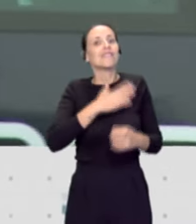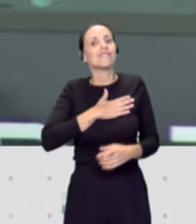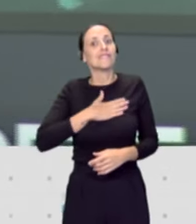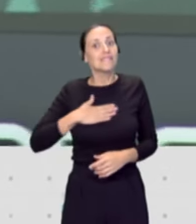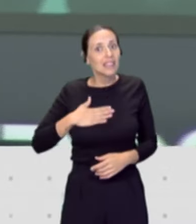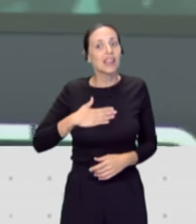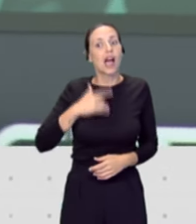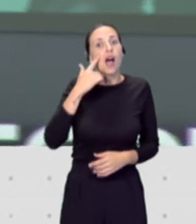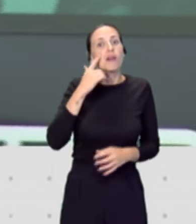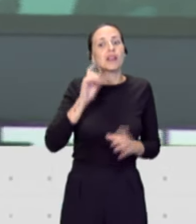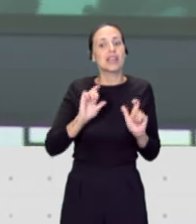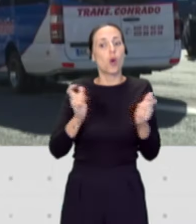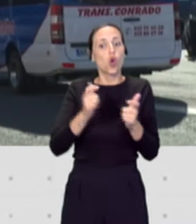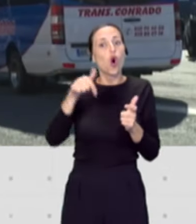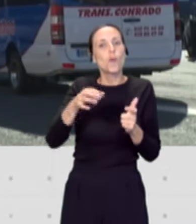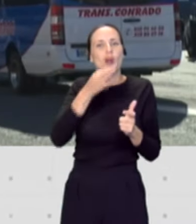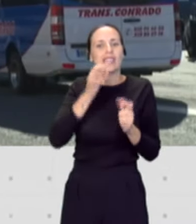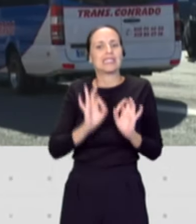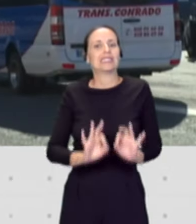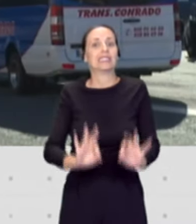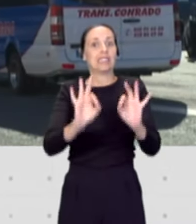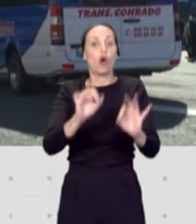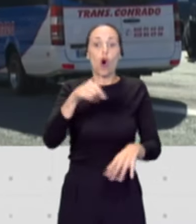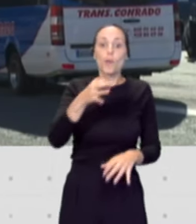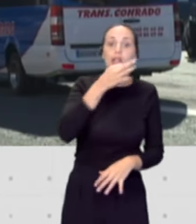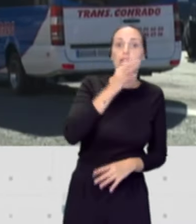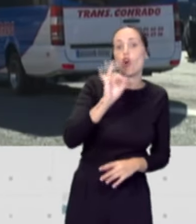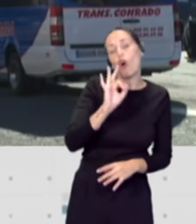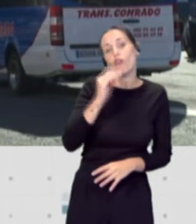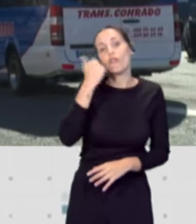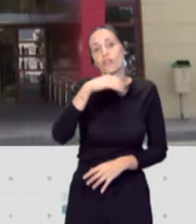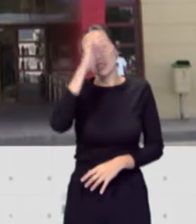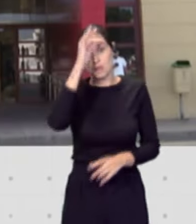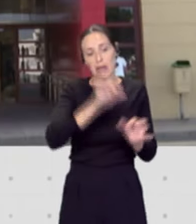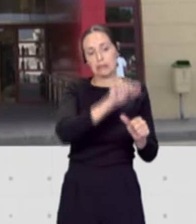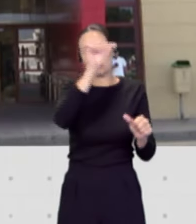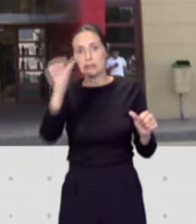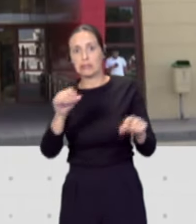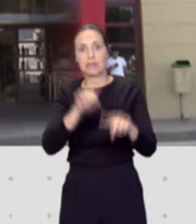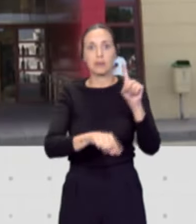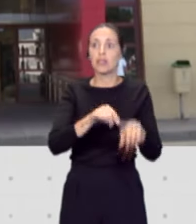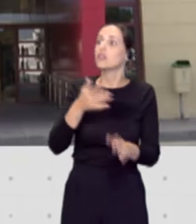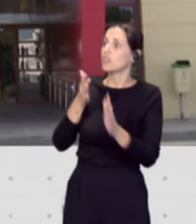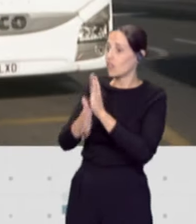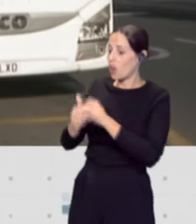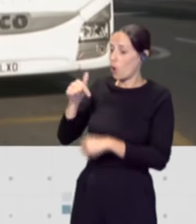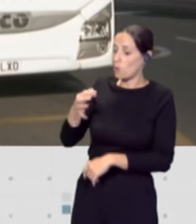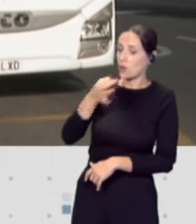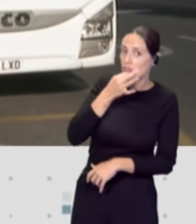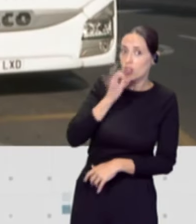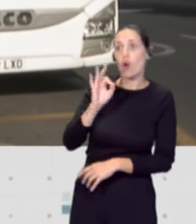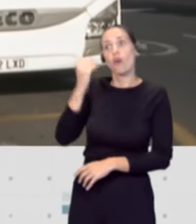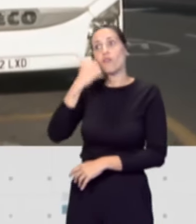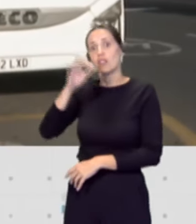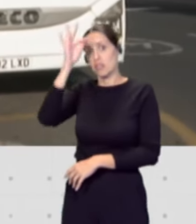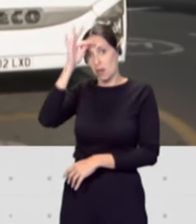extraordinaria esta tarde o a lo largo del fin de semana. O sea, que puede que esta tarde o a lo largo del fin de semana se desconvoque.